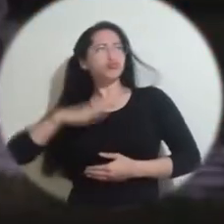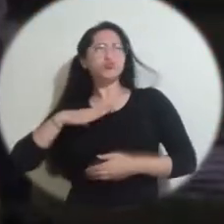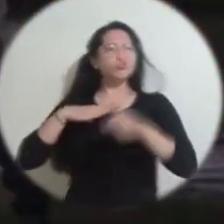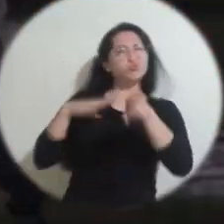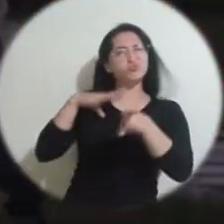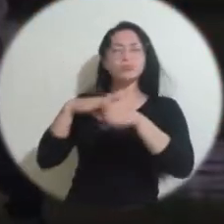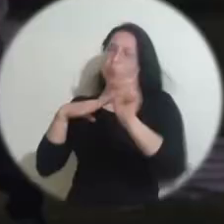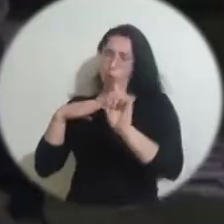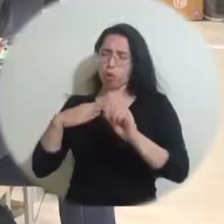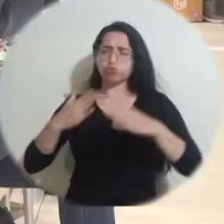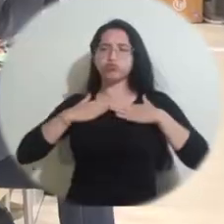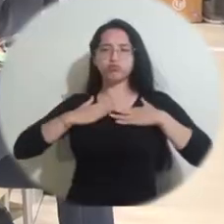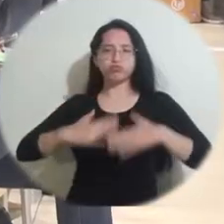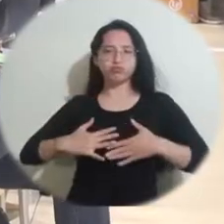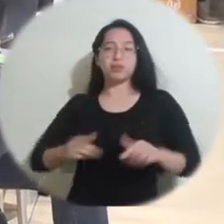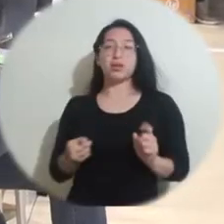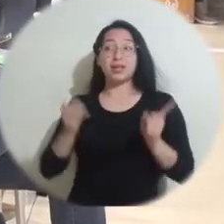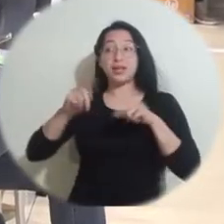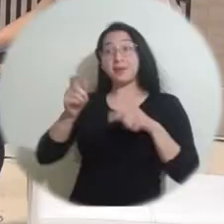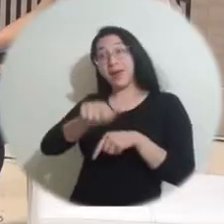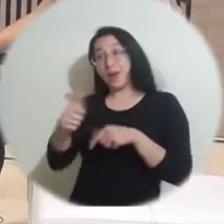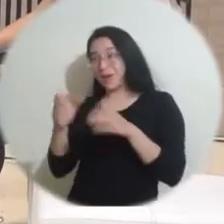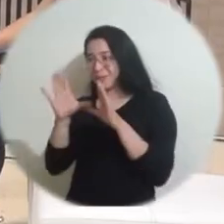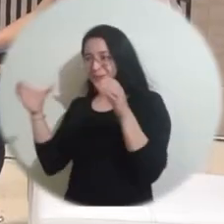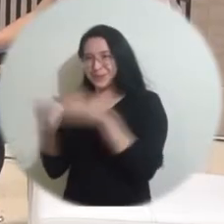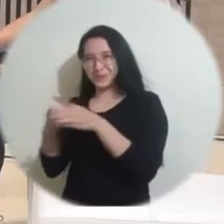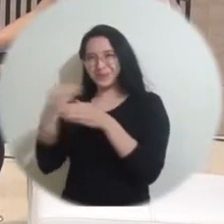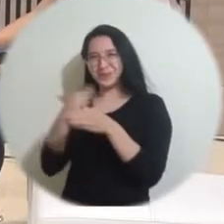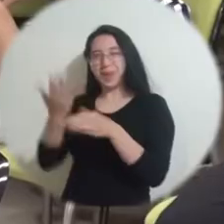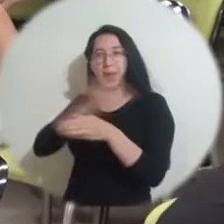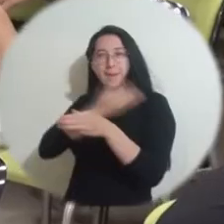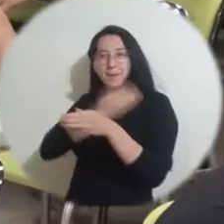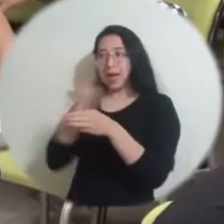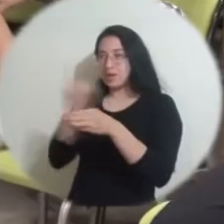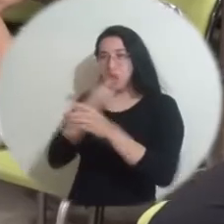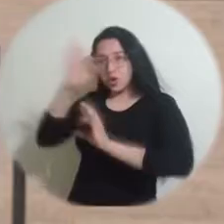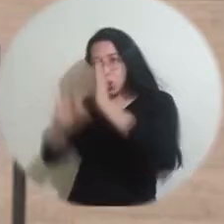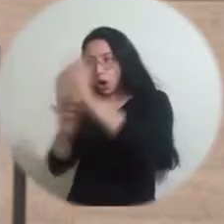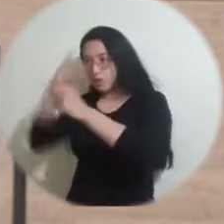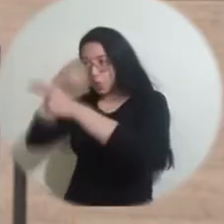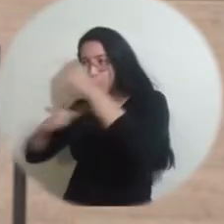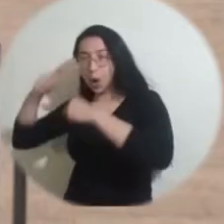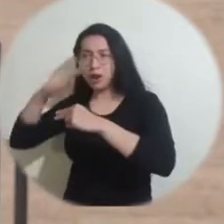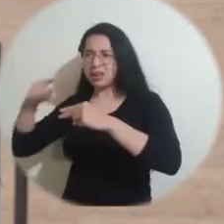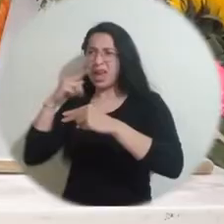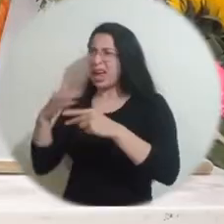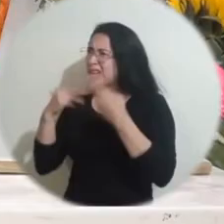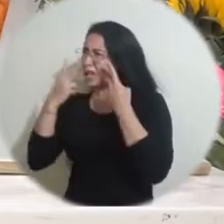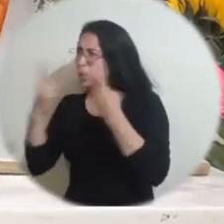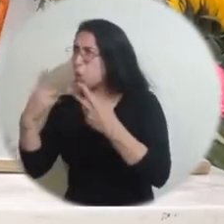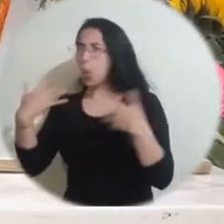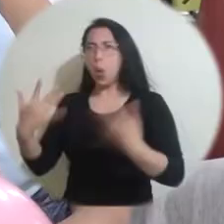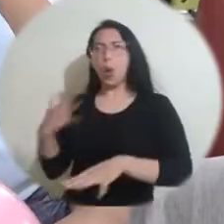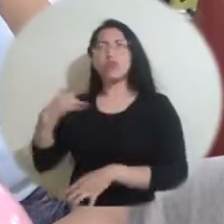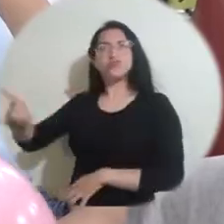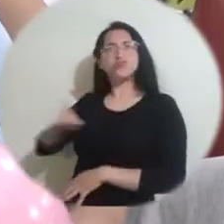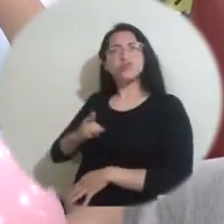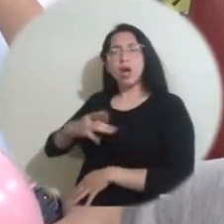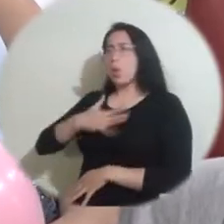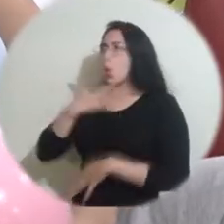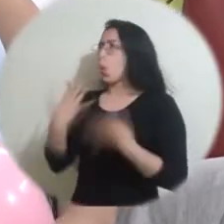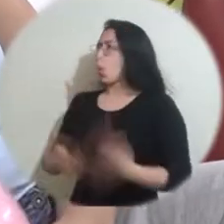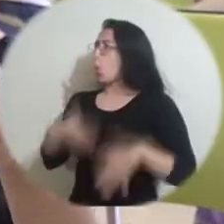cómodos dentro de la universidad. Por su parte, el conversatorio dedicado a las madres de Uni Magdalena, que llevó el nombre Mujeres Inspiradoras,